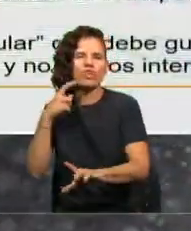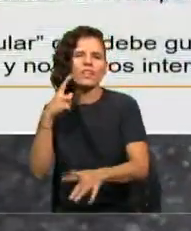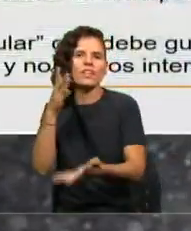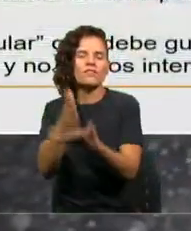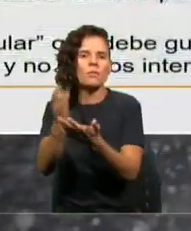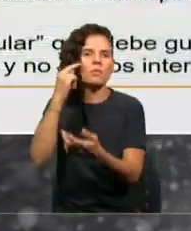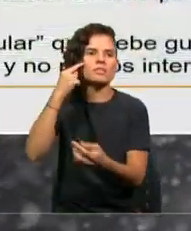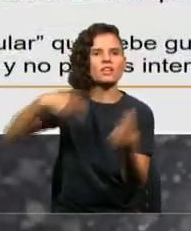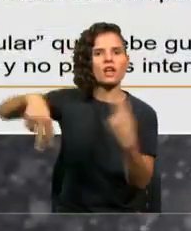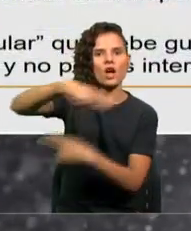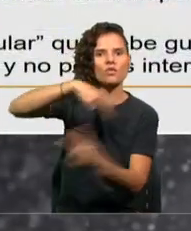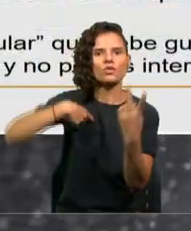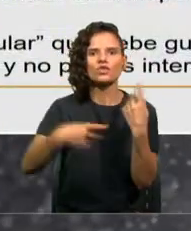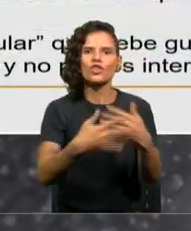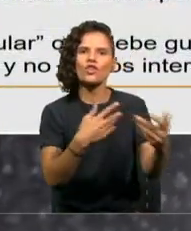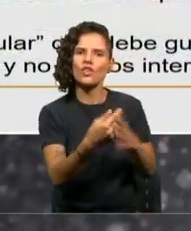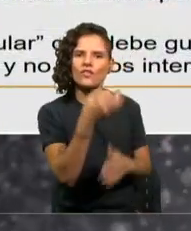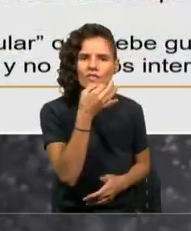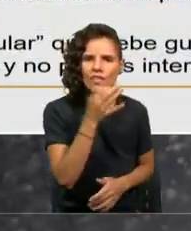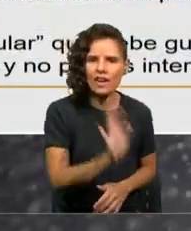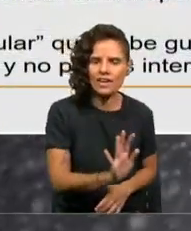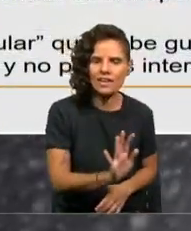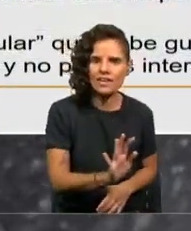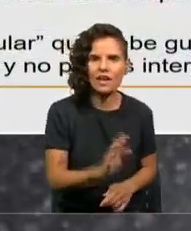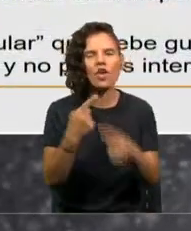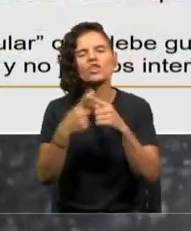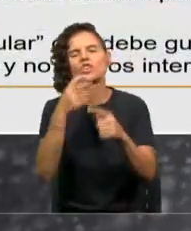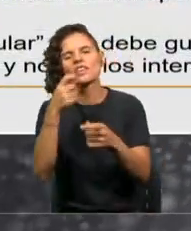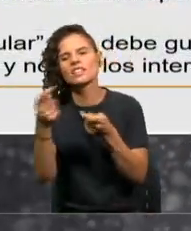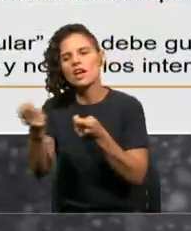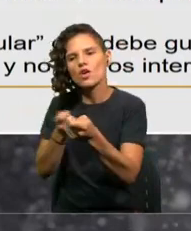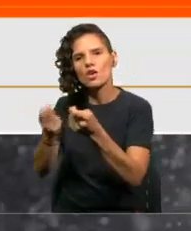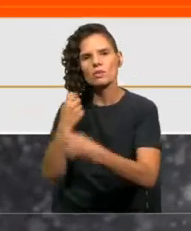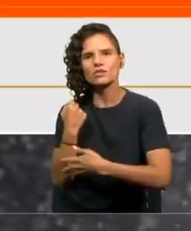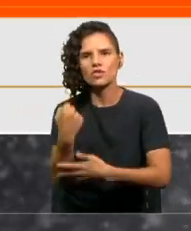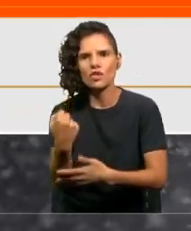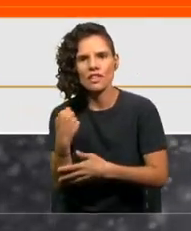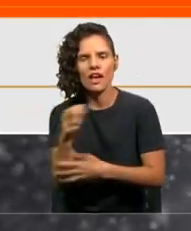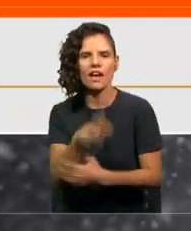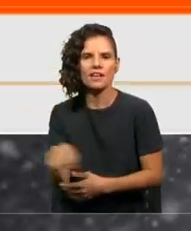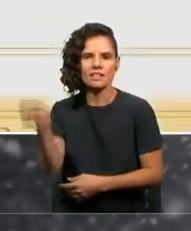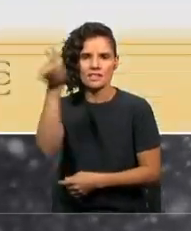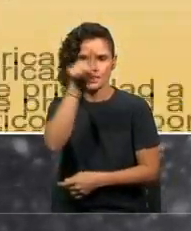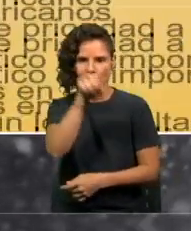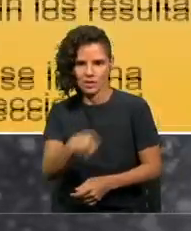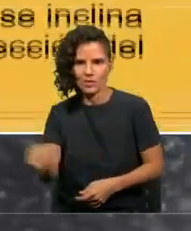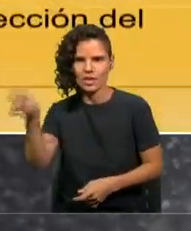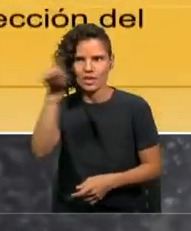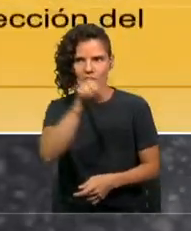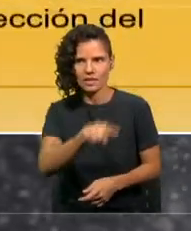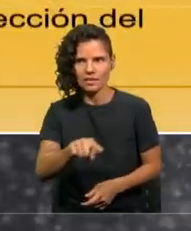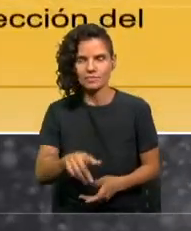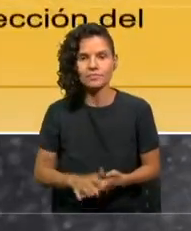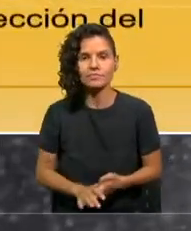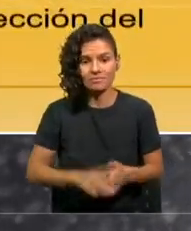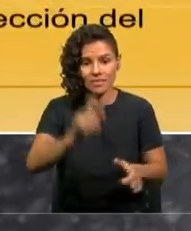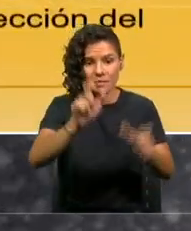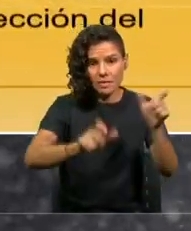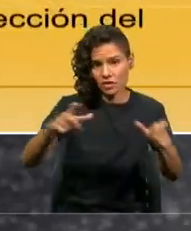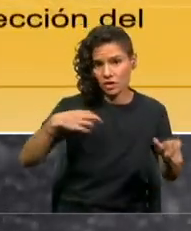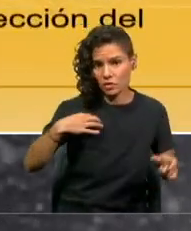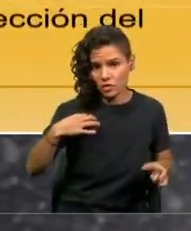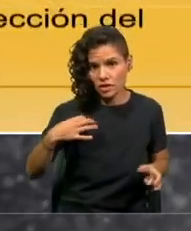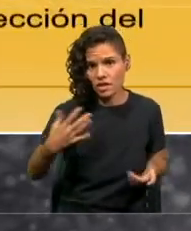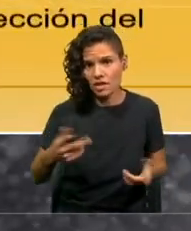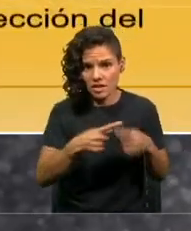Otros estudios hablan de una economía solidaria y circular. La ciudadanía y el cambio climático.